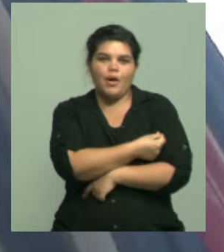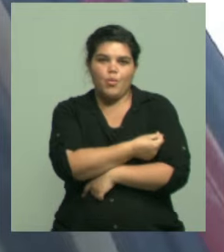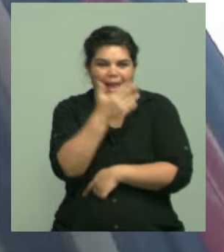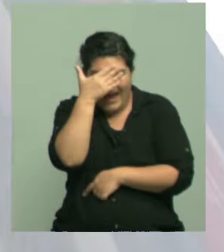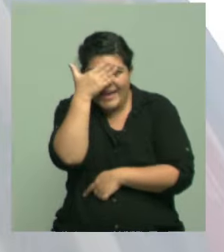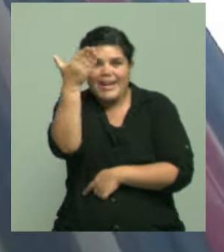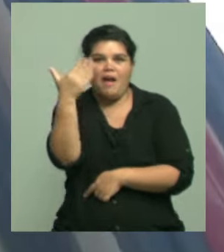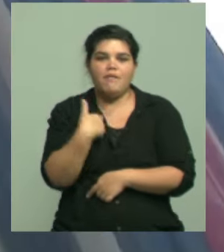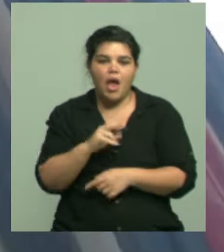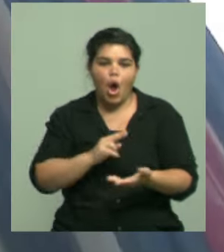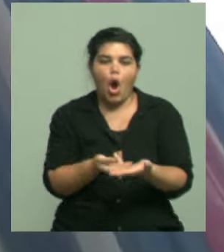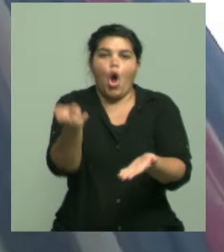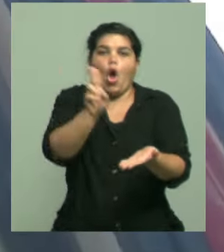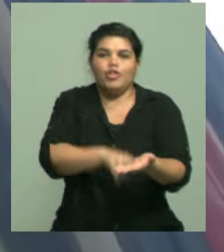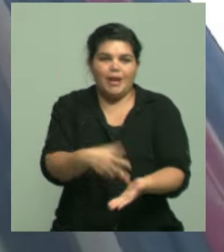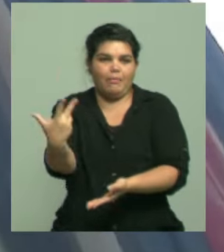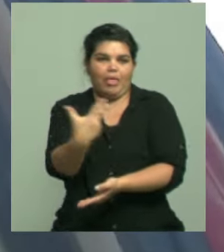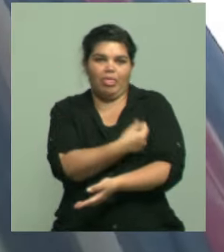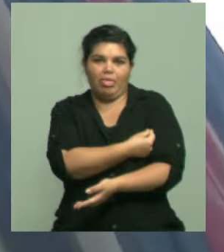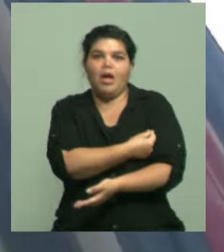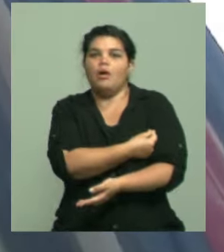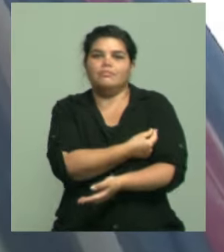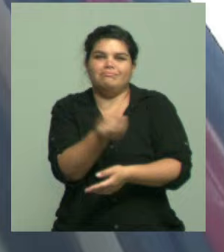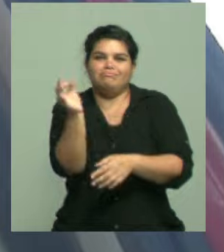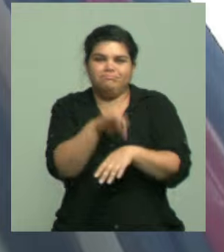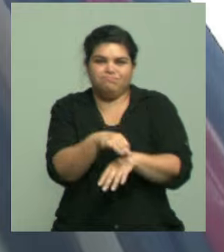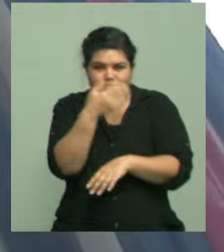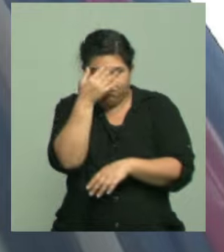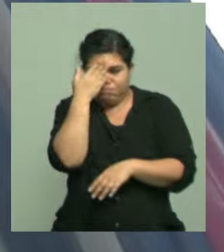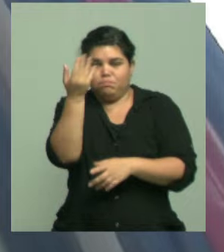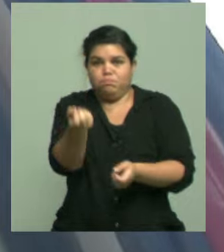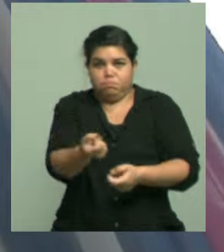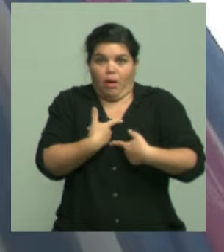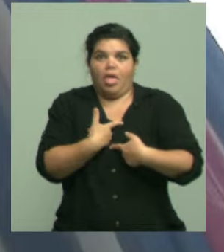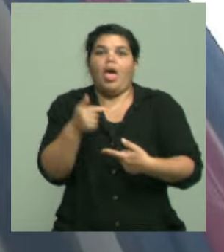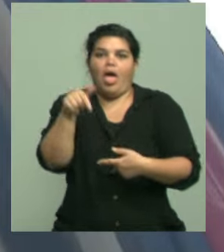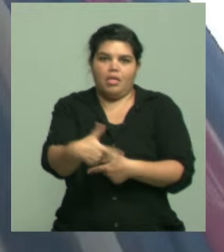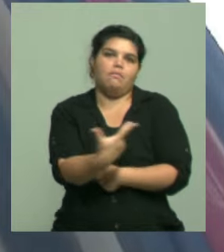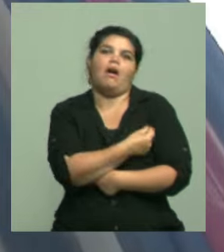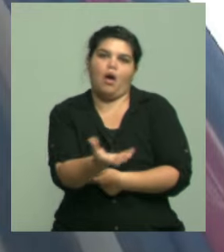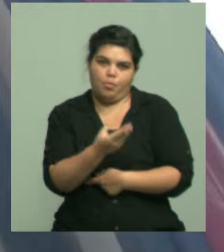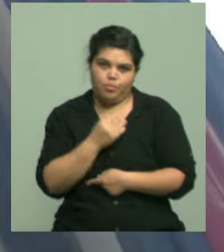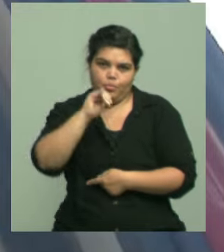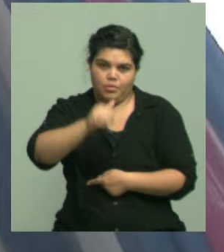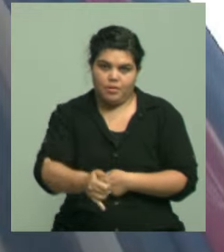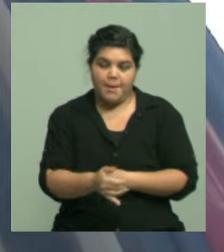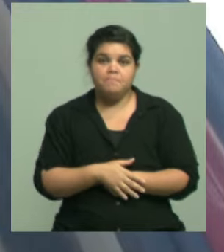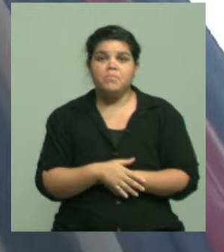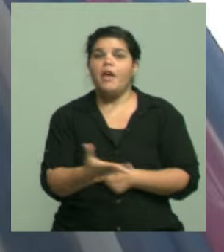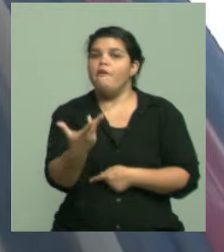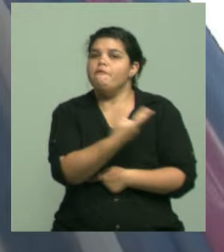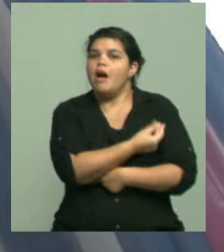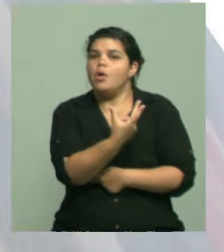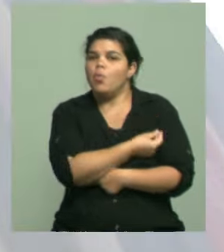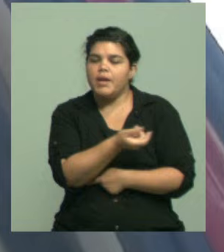reinfecciones. Sí, yo creo que en algún momento, y esto es una opinión personal, la vacuna se va a administrar en